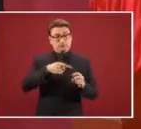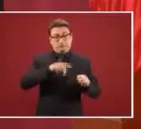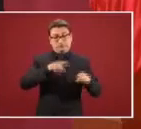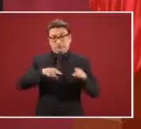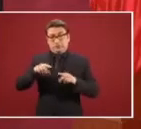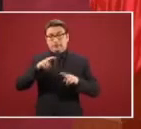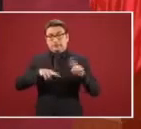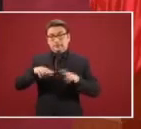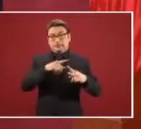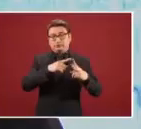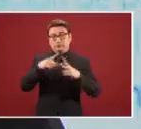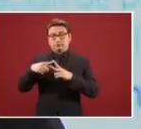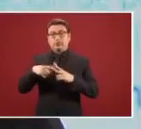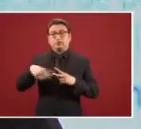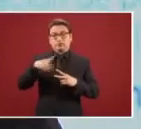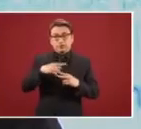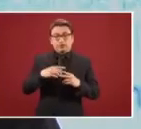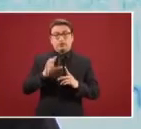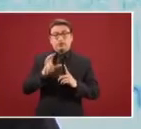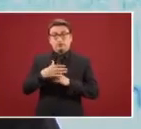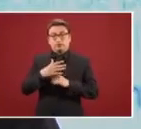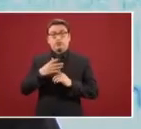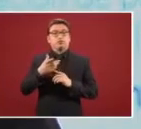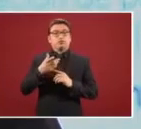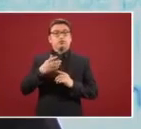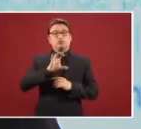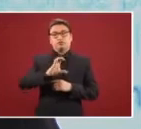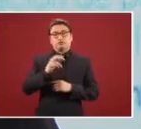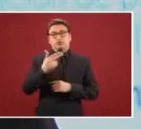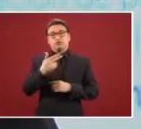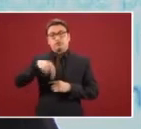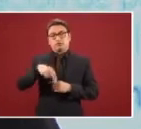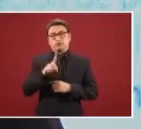ninguna recomendación de la Comisión Nacional de Derechos Humanos, lo cual es un mérito mayor.